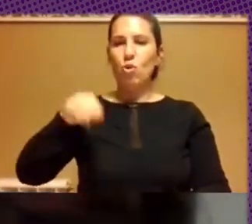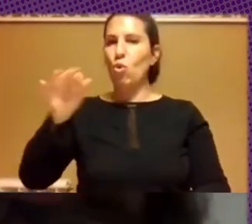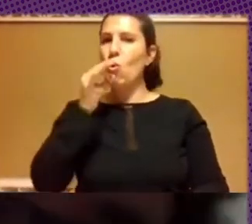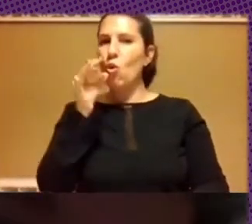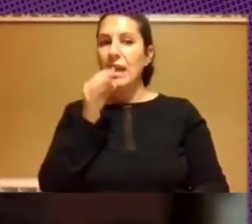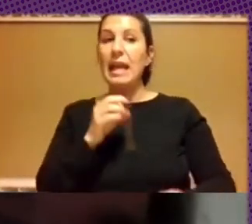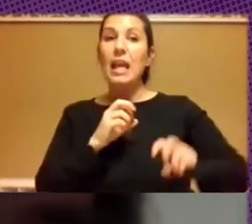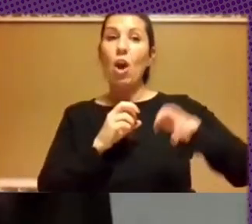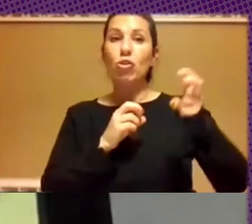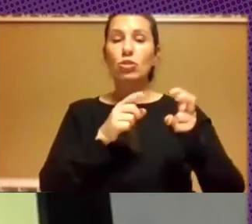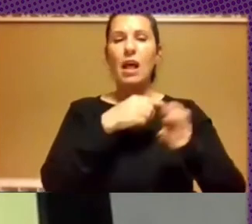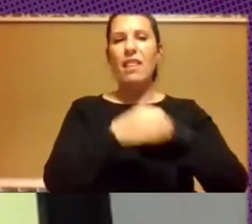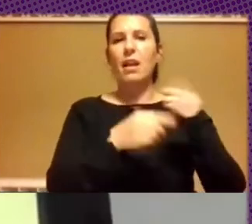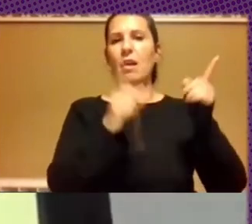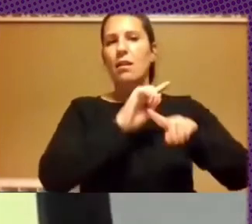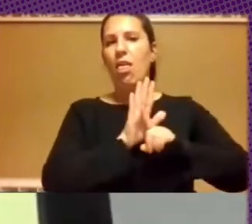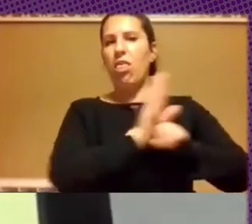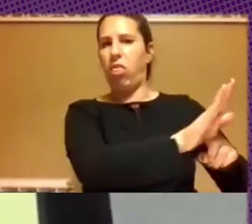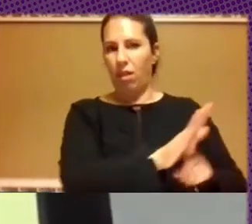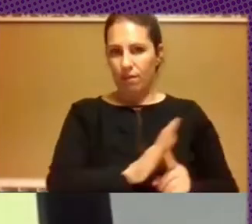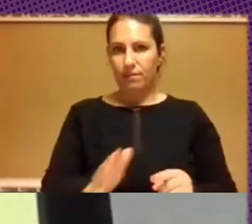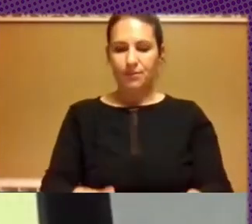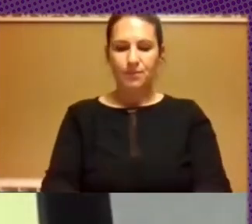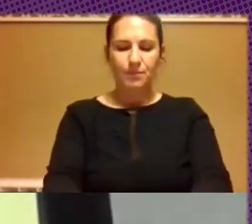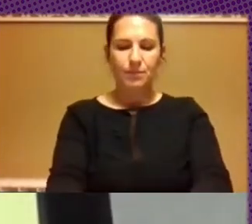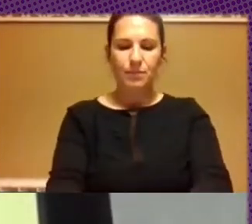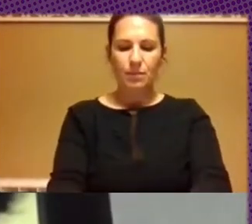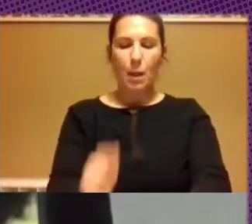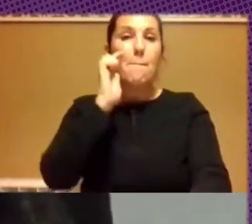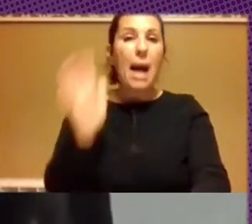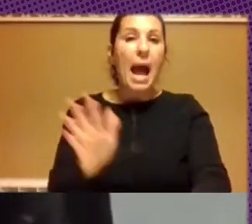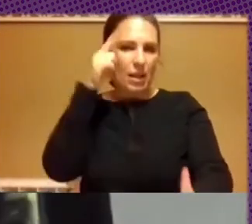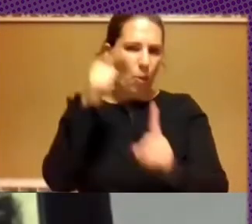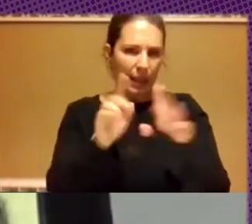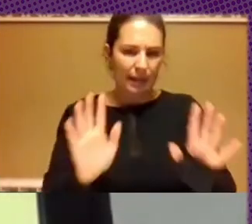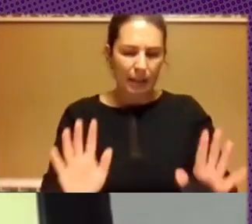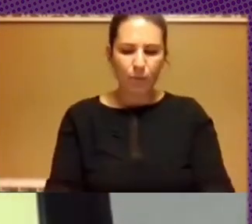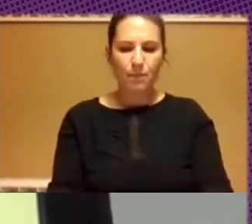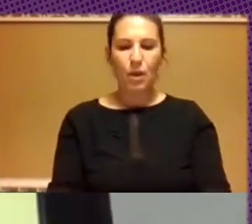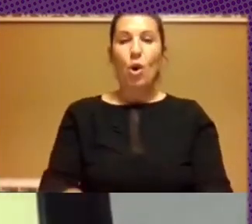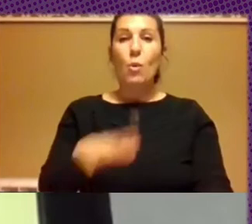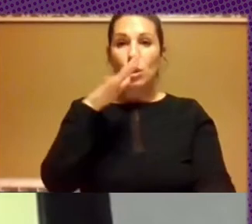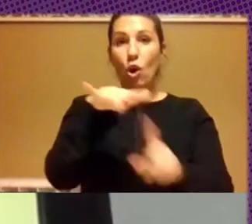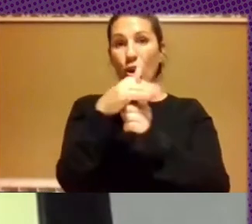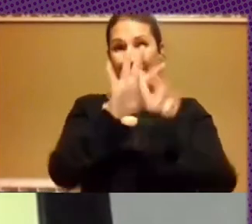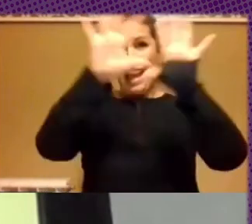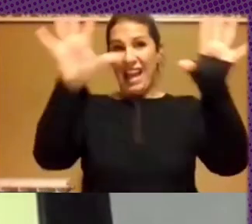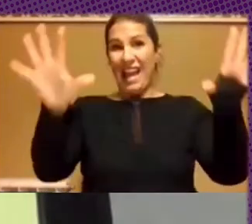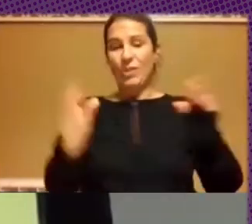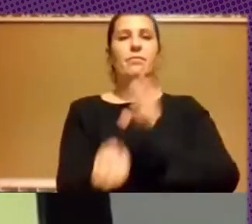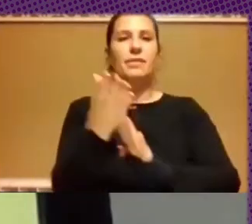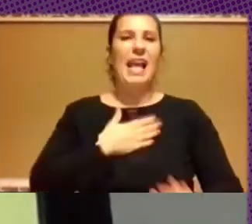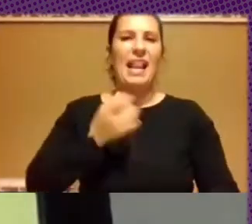palabra y hacer invisibles a los otros. En ese contexto es que surge esta iniciativa. Y esta iniciativa,